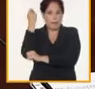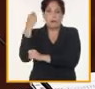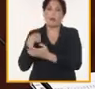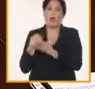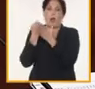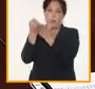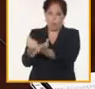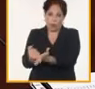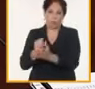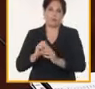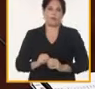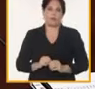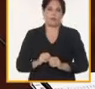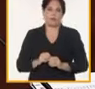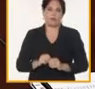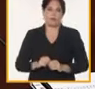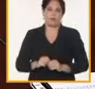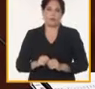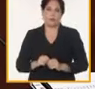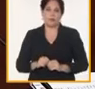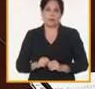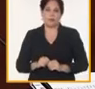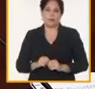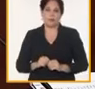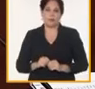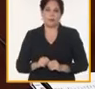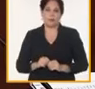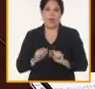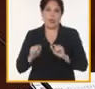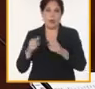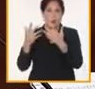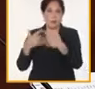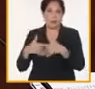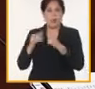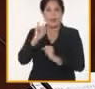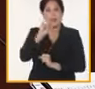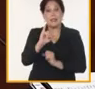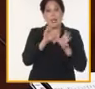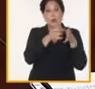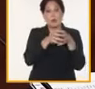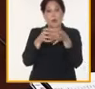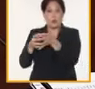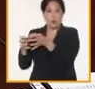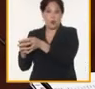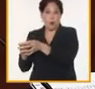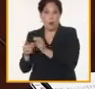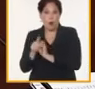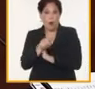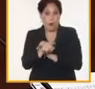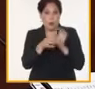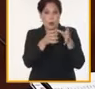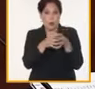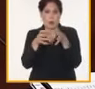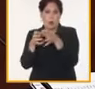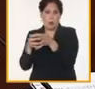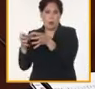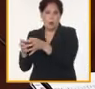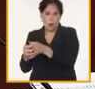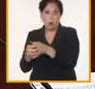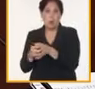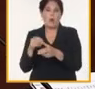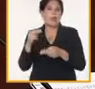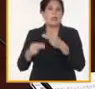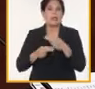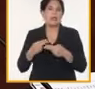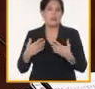impregnar incluso en esos polos científicos en esos polos productivos seis polos en los cuales hemos se ha hecho